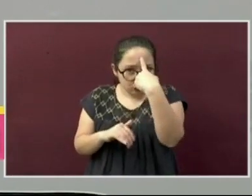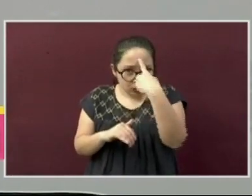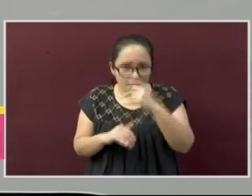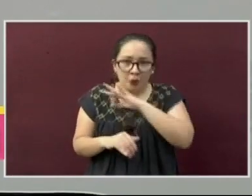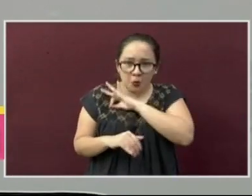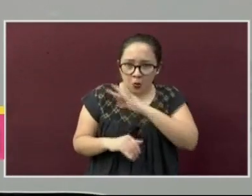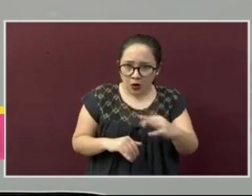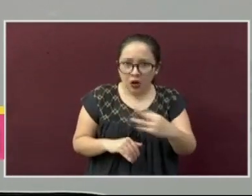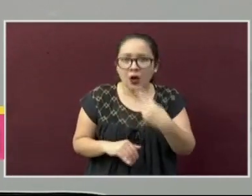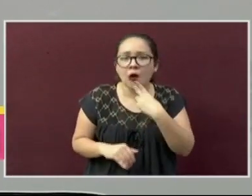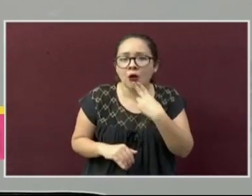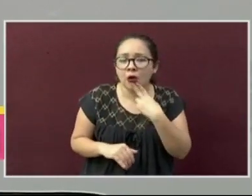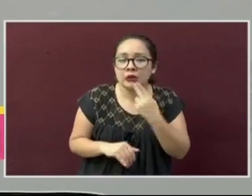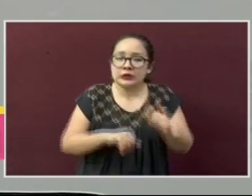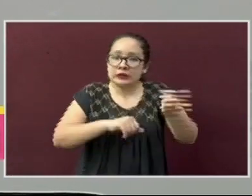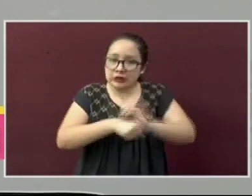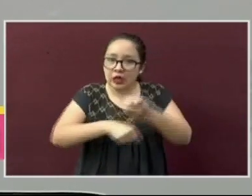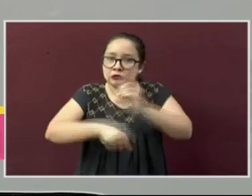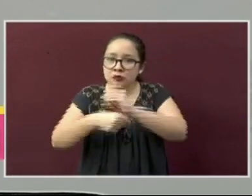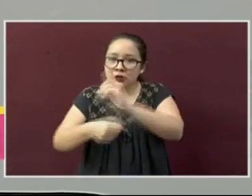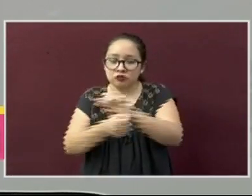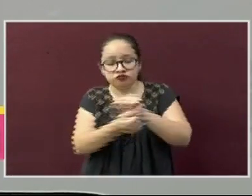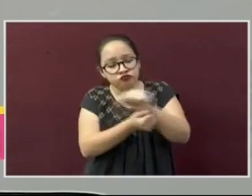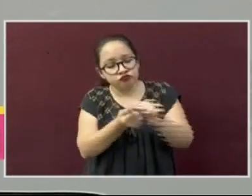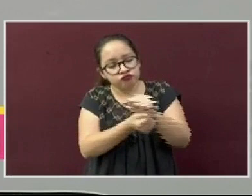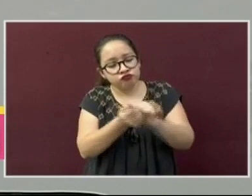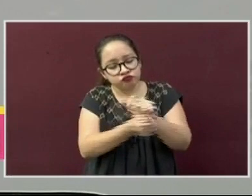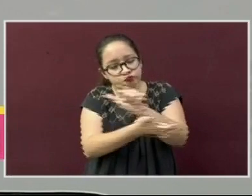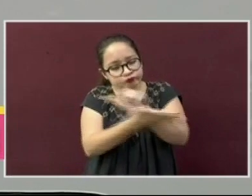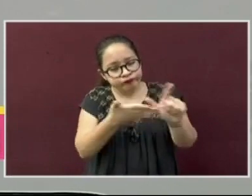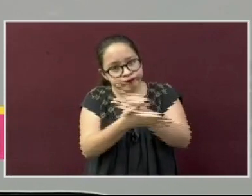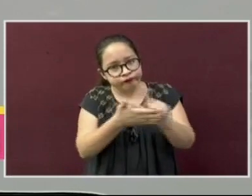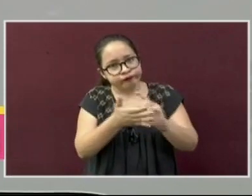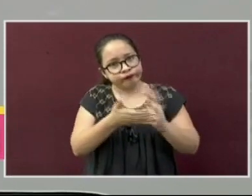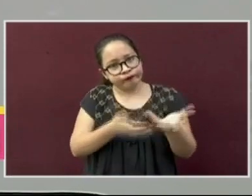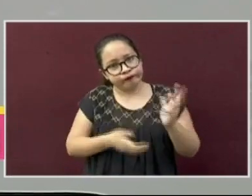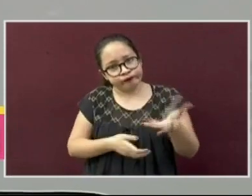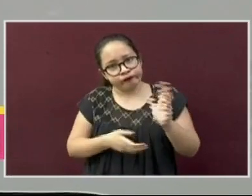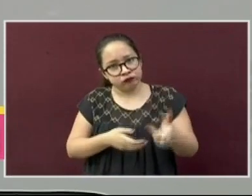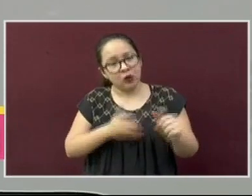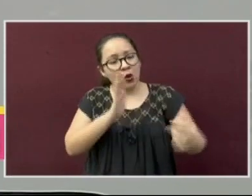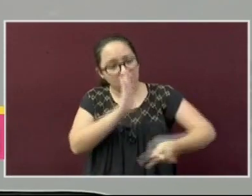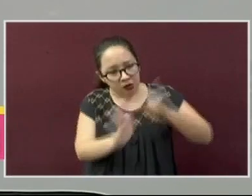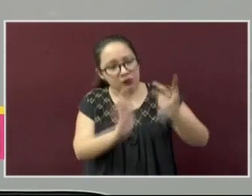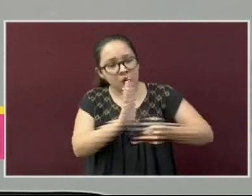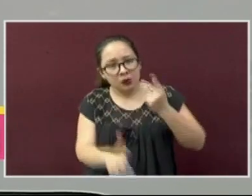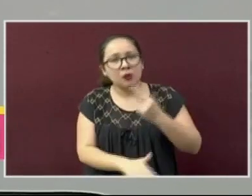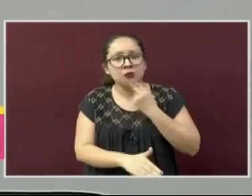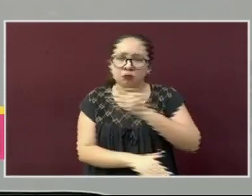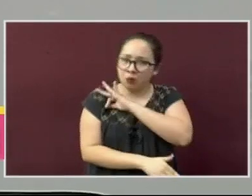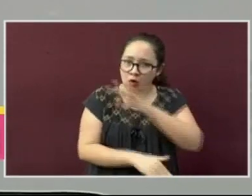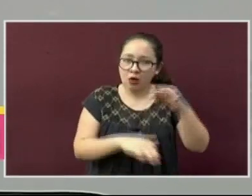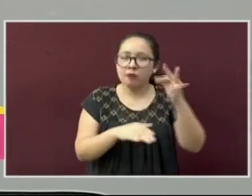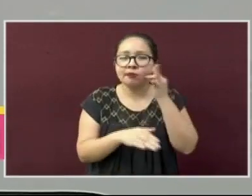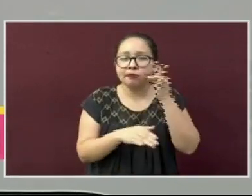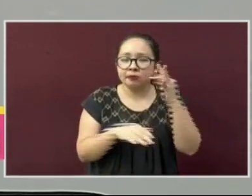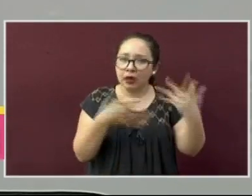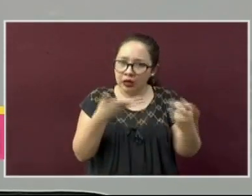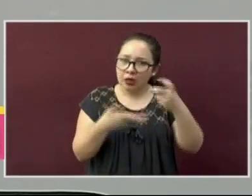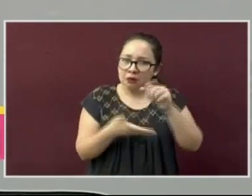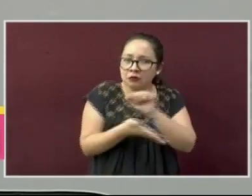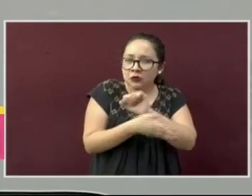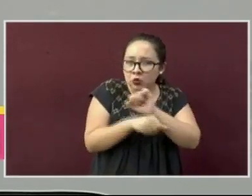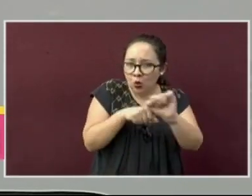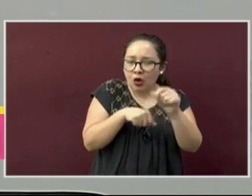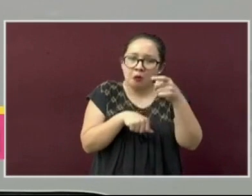y su lavado debe ser diario. La ventaja es que son reutilizables y amigables con el medio ambiente. Tengan